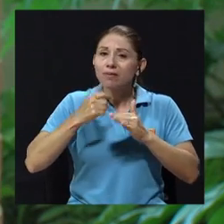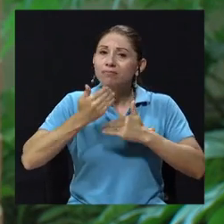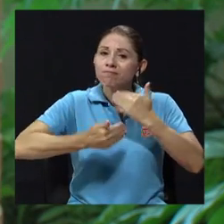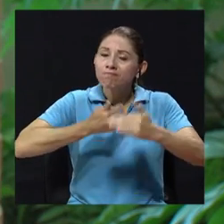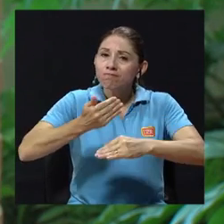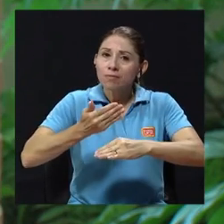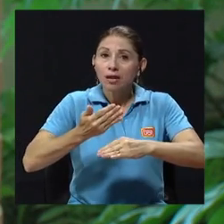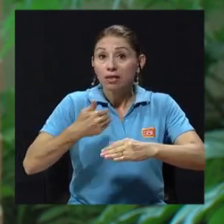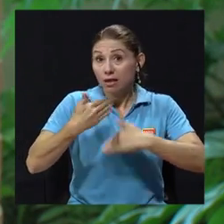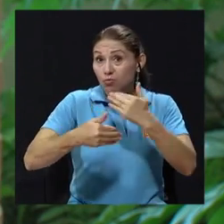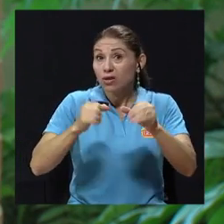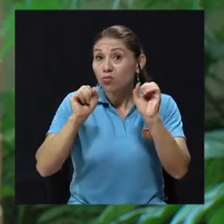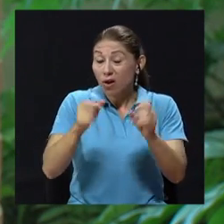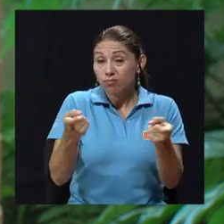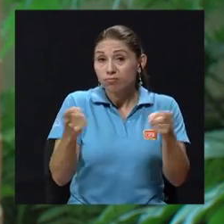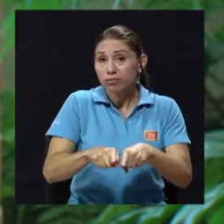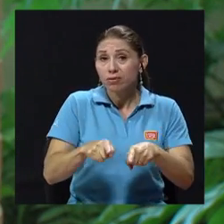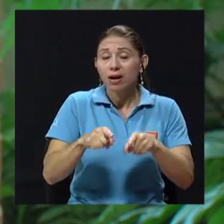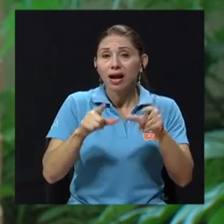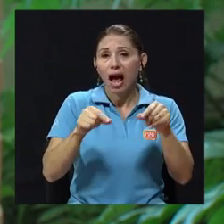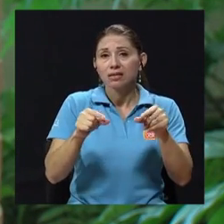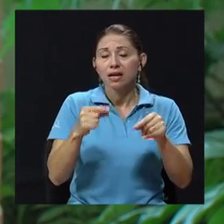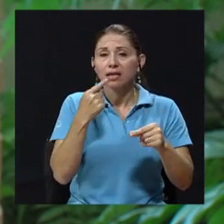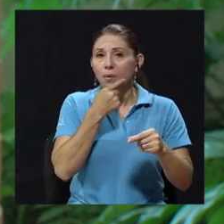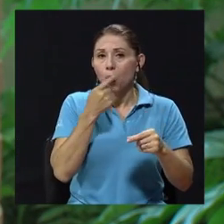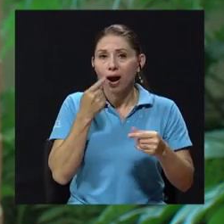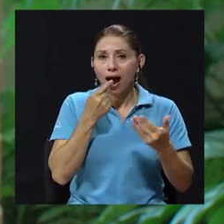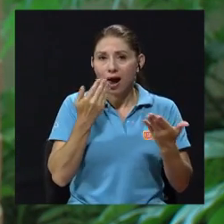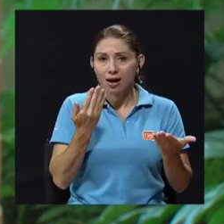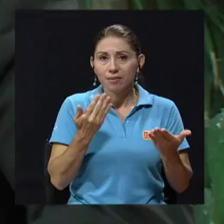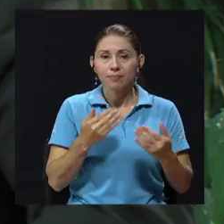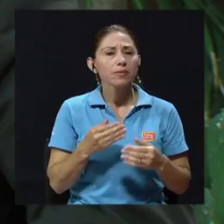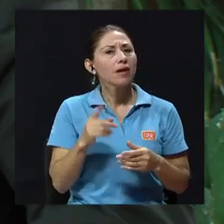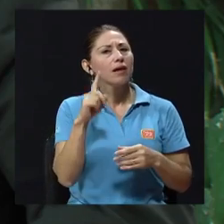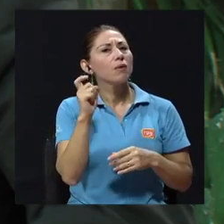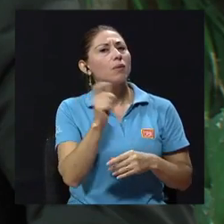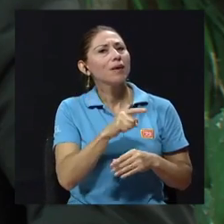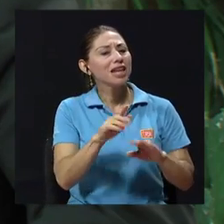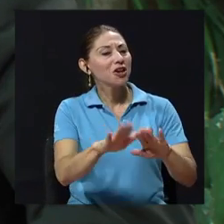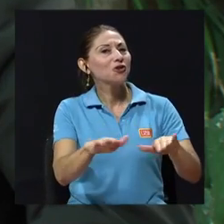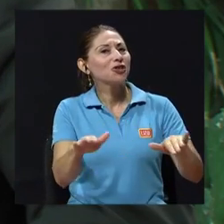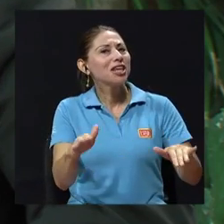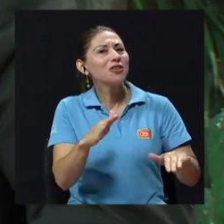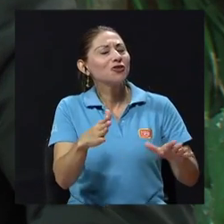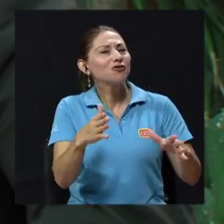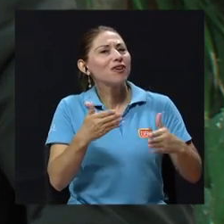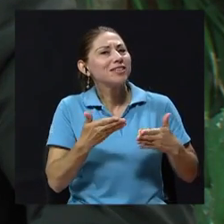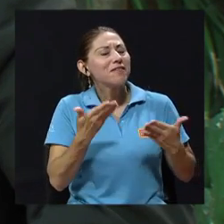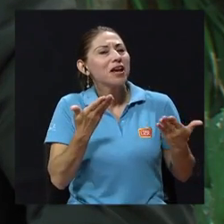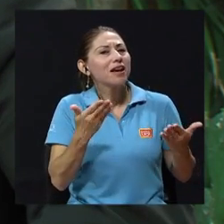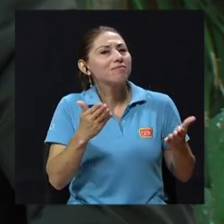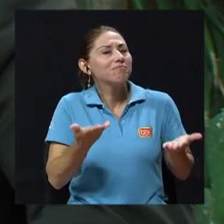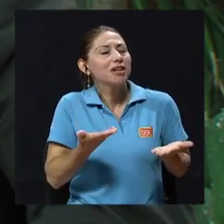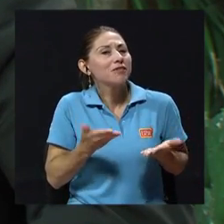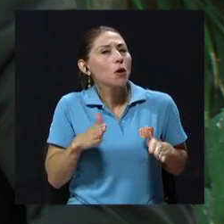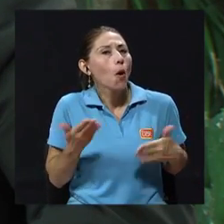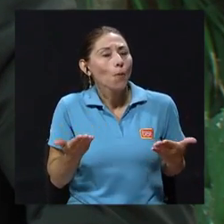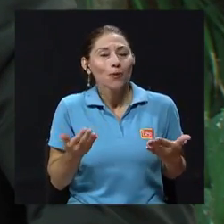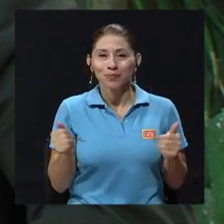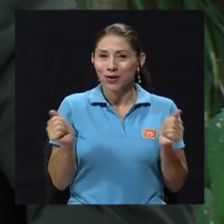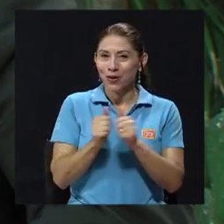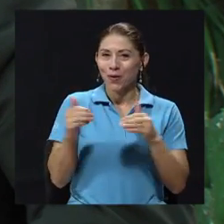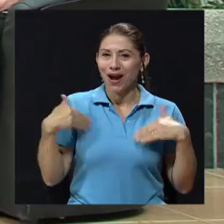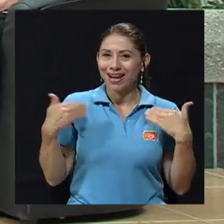eventualmente podrían llegar incluso a desarrollar un cáncer de boca. Claro. ¿Y los niños cómo los reciben? Los niños nos reciben con